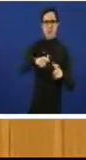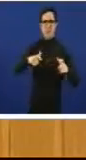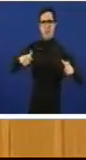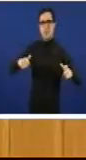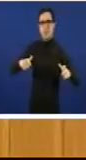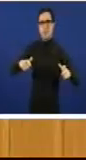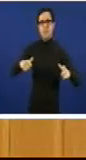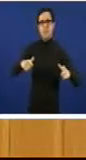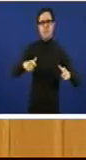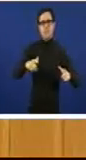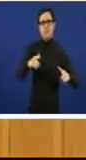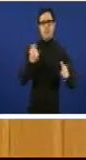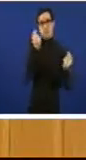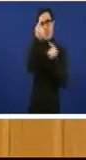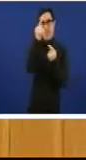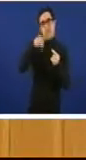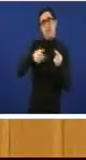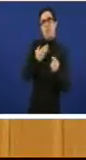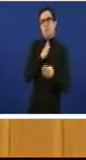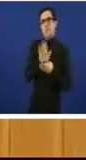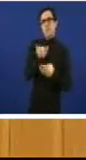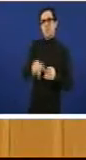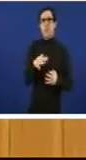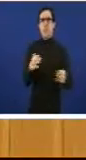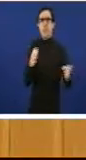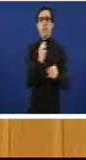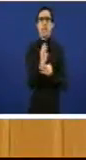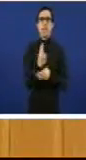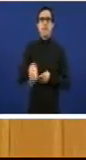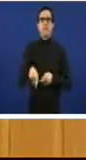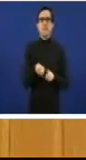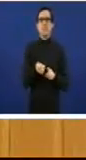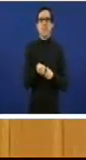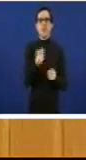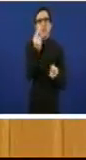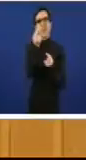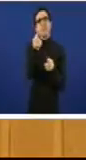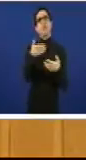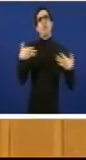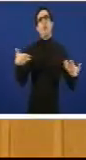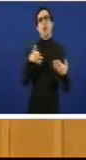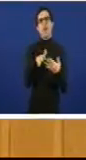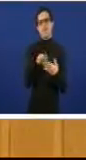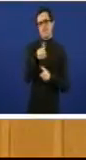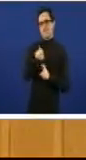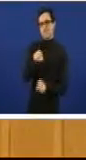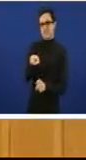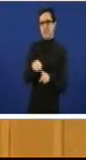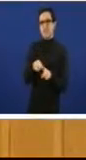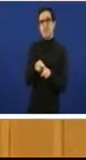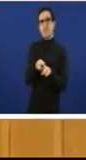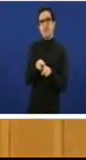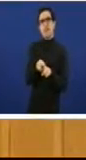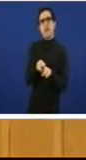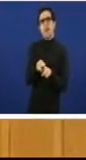van precisamente en que medidas vai poñer en marcha este Goberno. E nos queremos